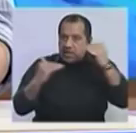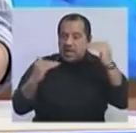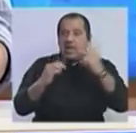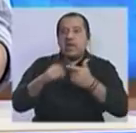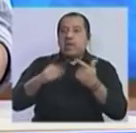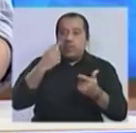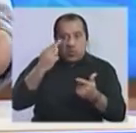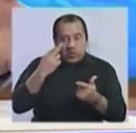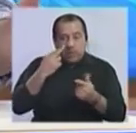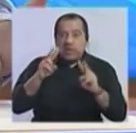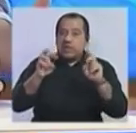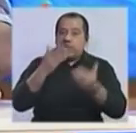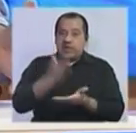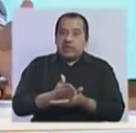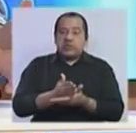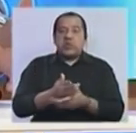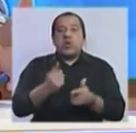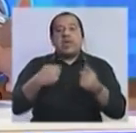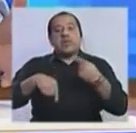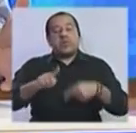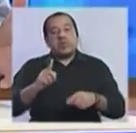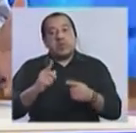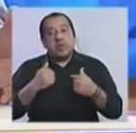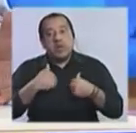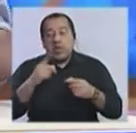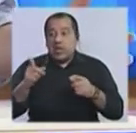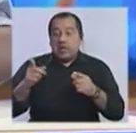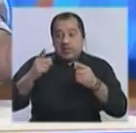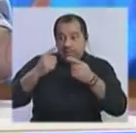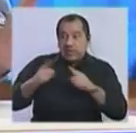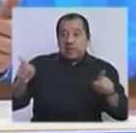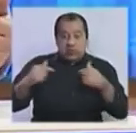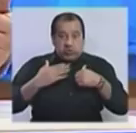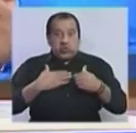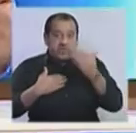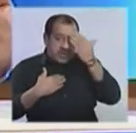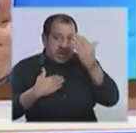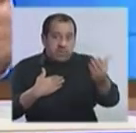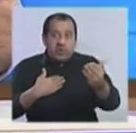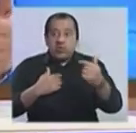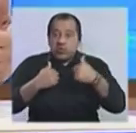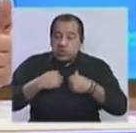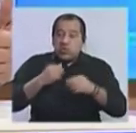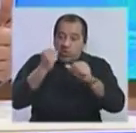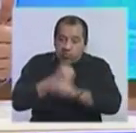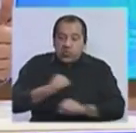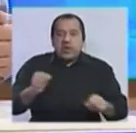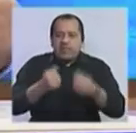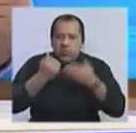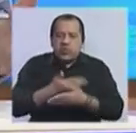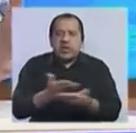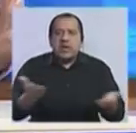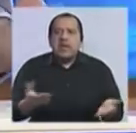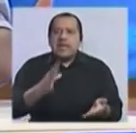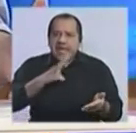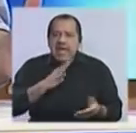bienestar y en los derechos. Y por lo tanto, en contraposición a eso, el Frente Amplio tiene que tener la capacidad de mostrar que hay